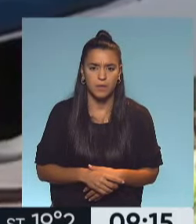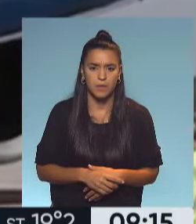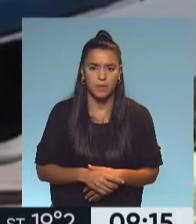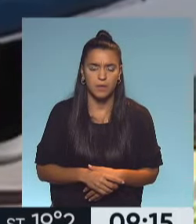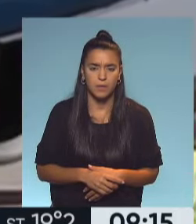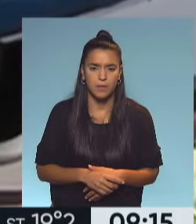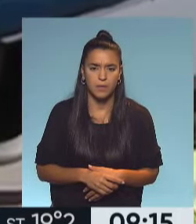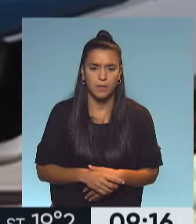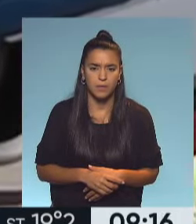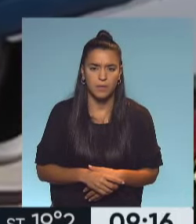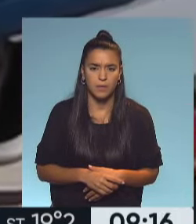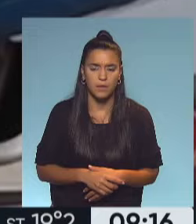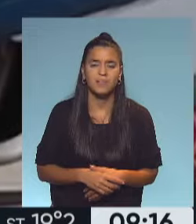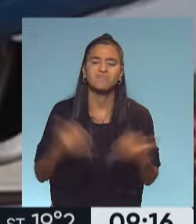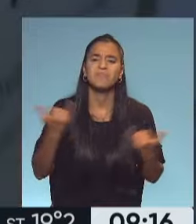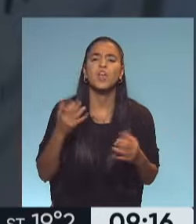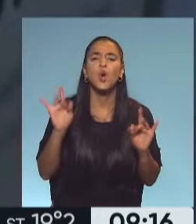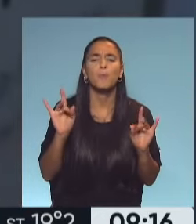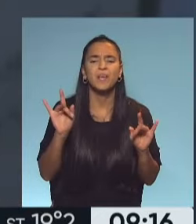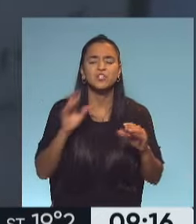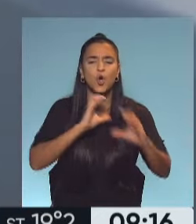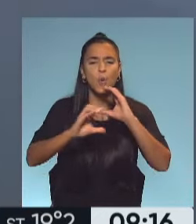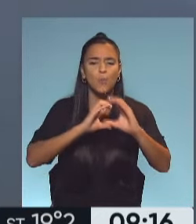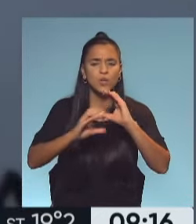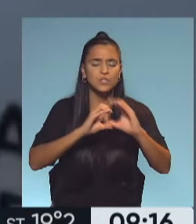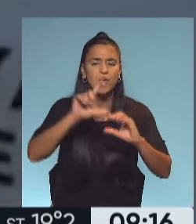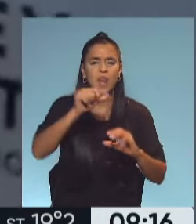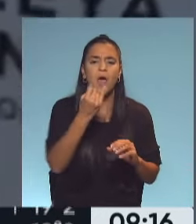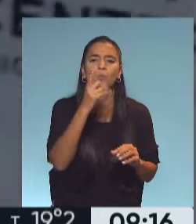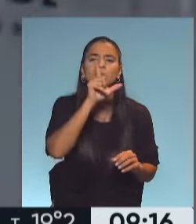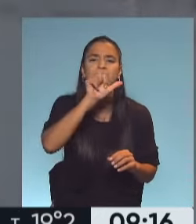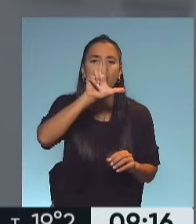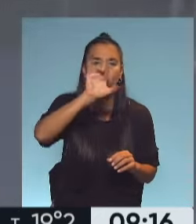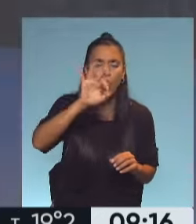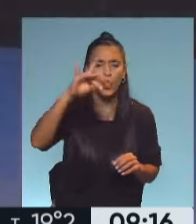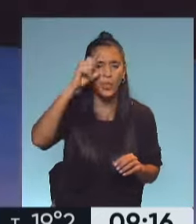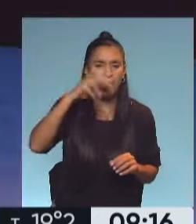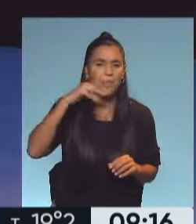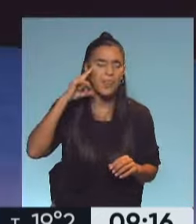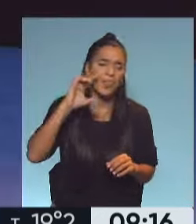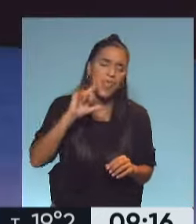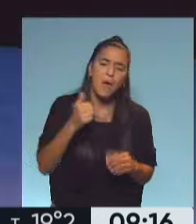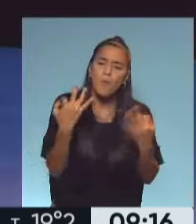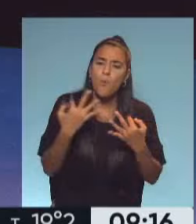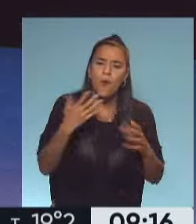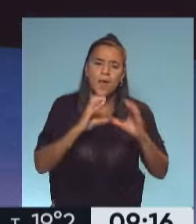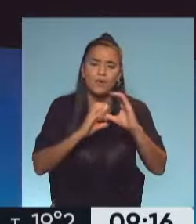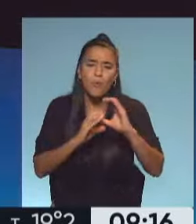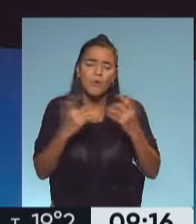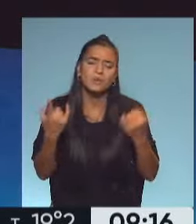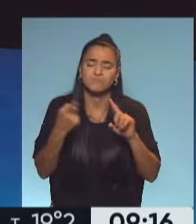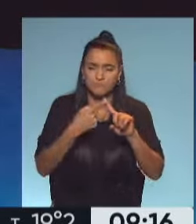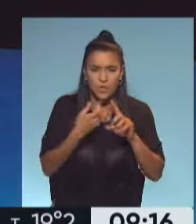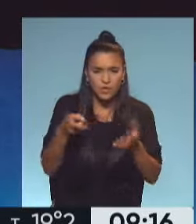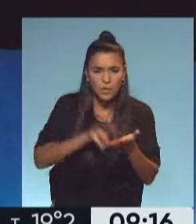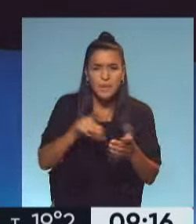Bueno. Tenemos una complicación en la comunicación con Lautaro de Bea, que estaba fabulosa la charla. Ya vamos a volver a conectar con